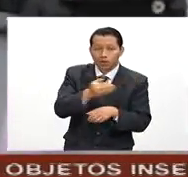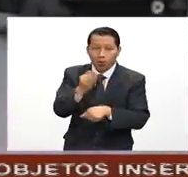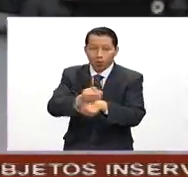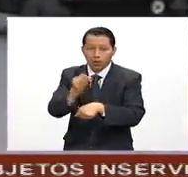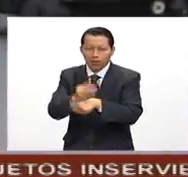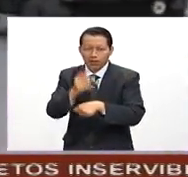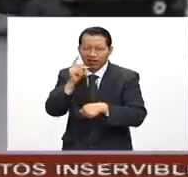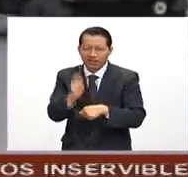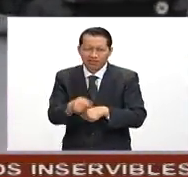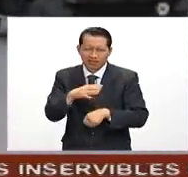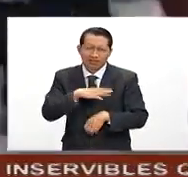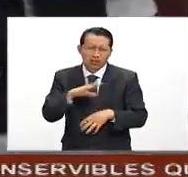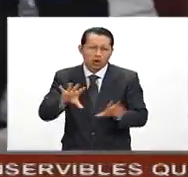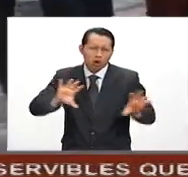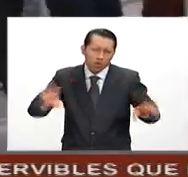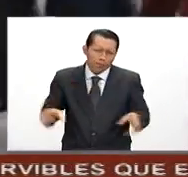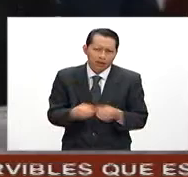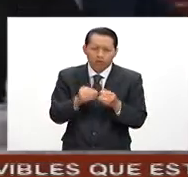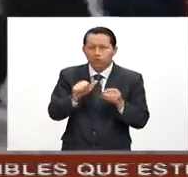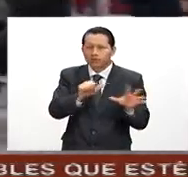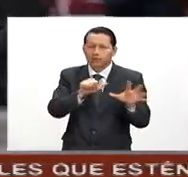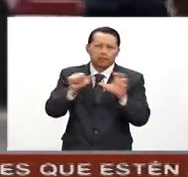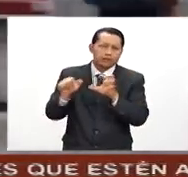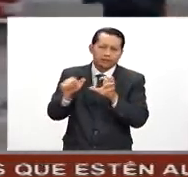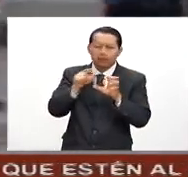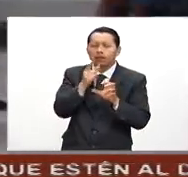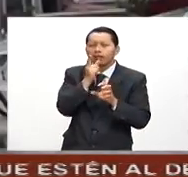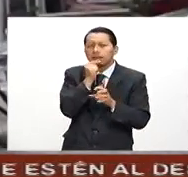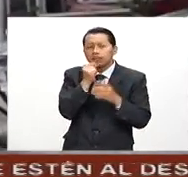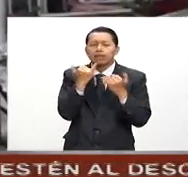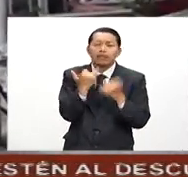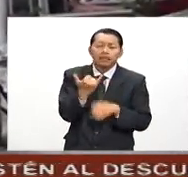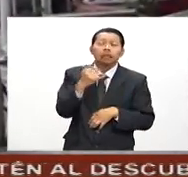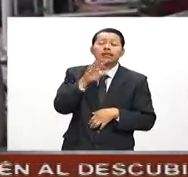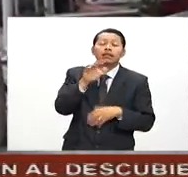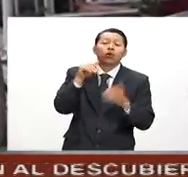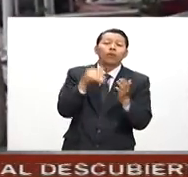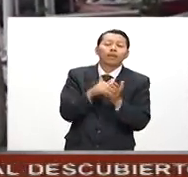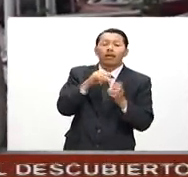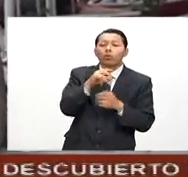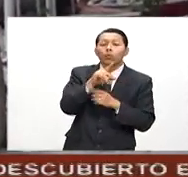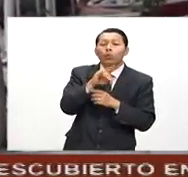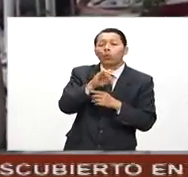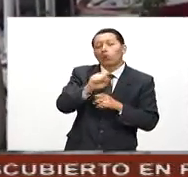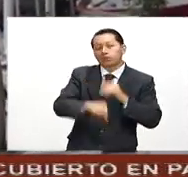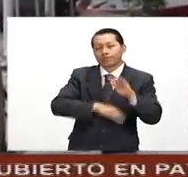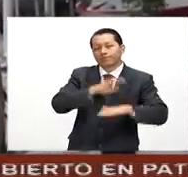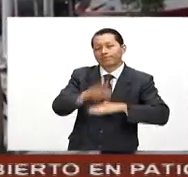enfrentamientos han dejado un saldo de 600 agentes y más de 5 mil kurdos fallecidos.